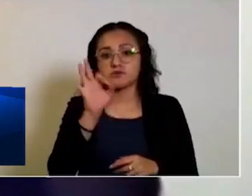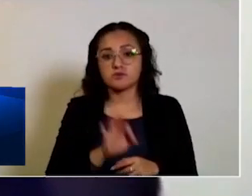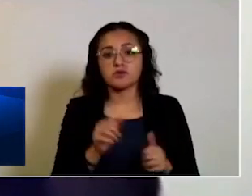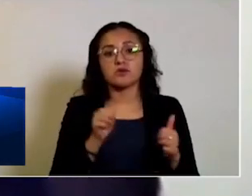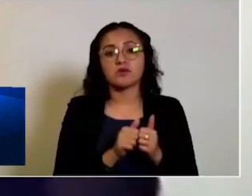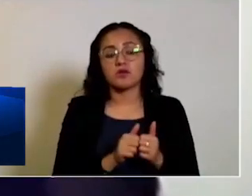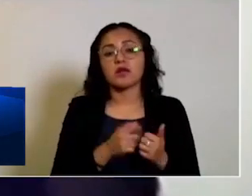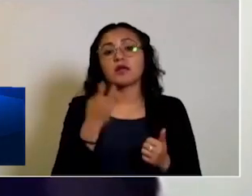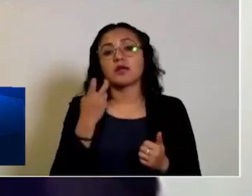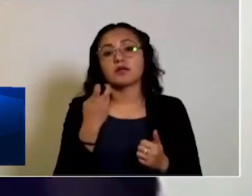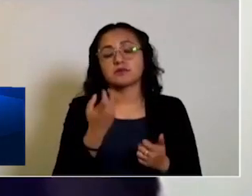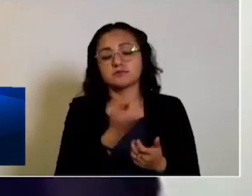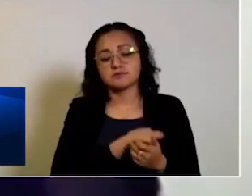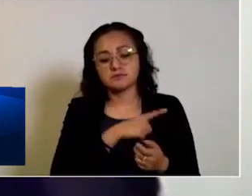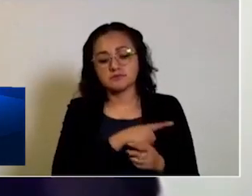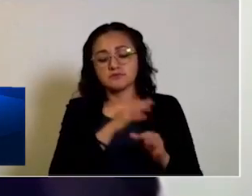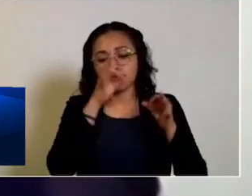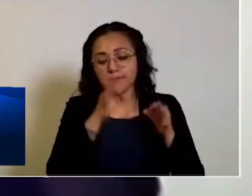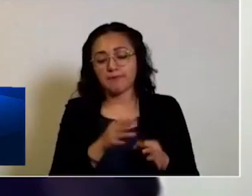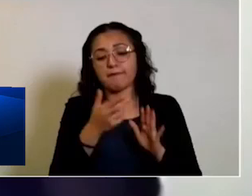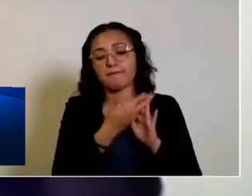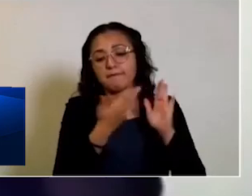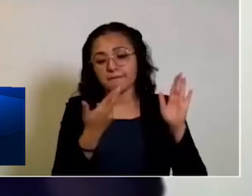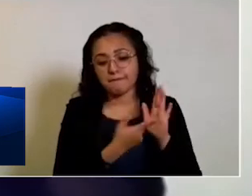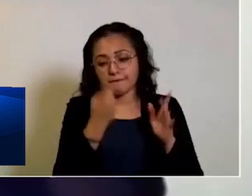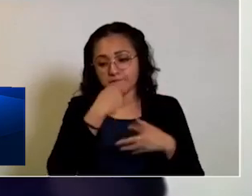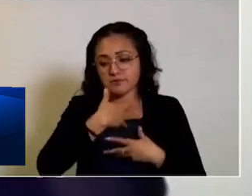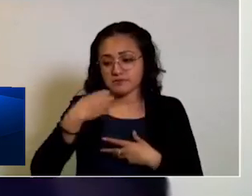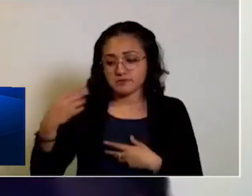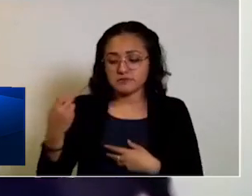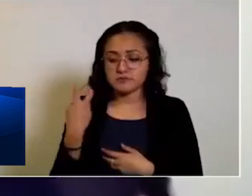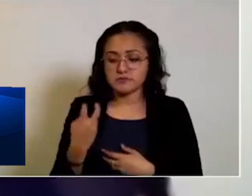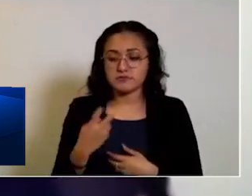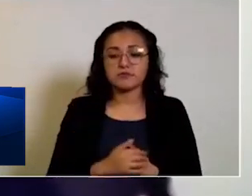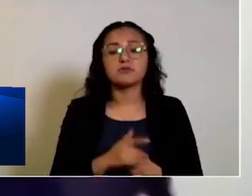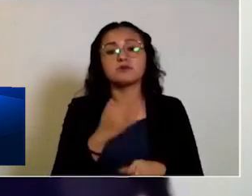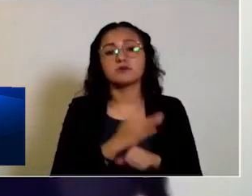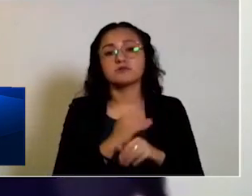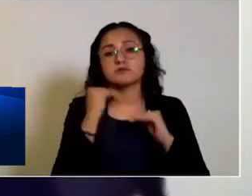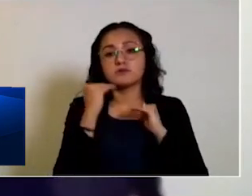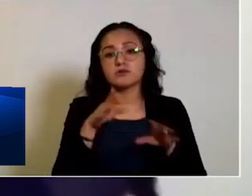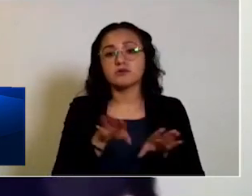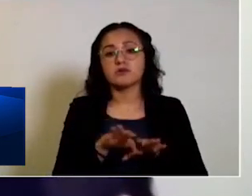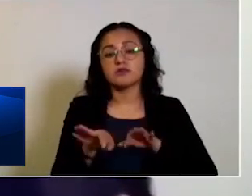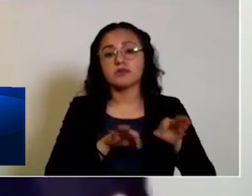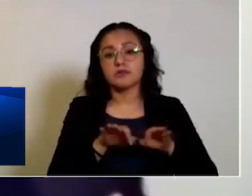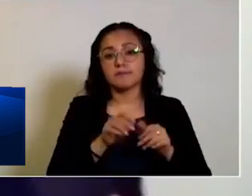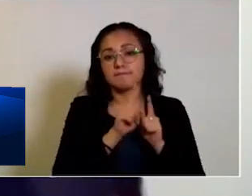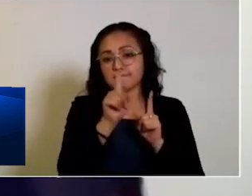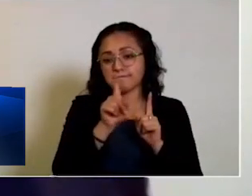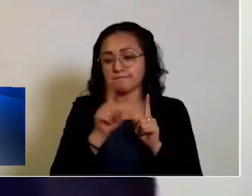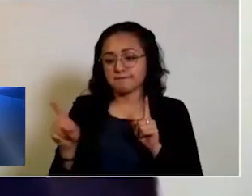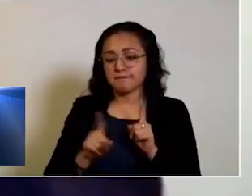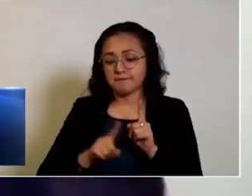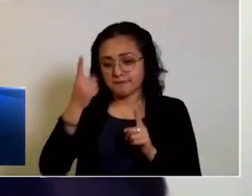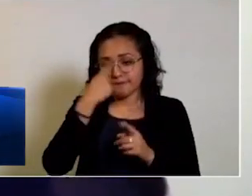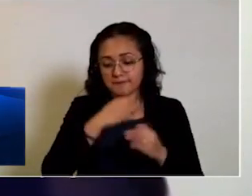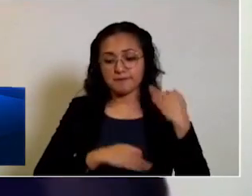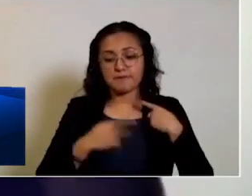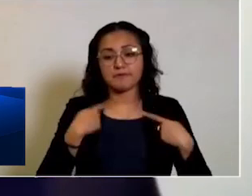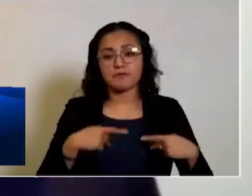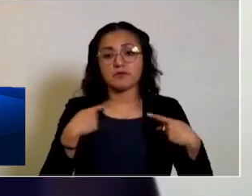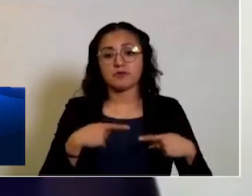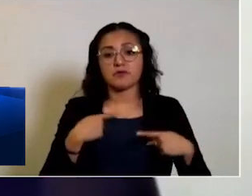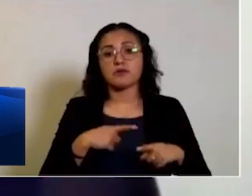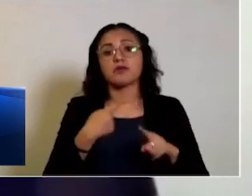con protocolos sanitarios y estrictas medidas de prevención de contagios. Se mantiene el esquema de trabajo a distancia para servidores públicos